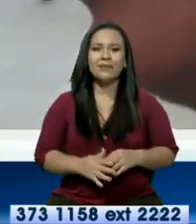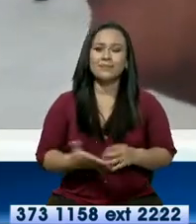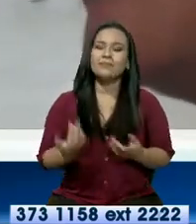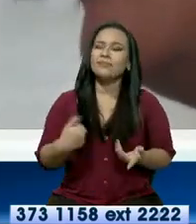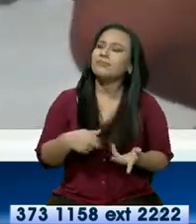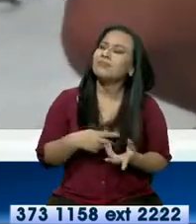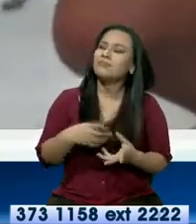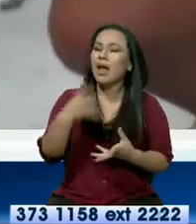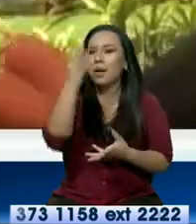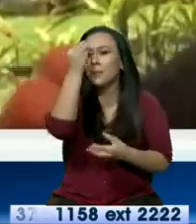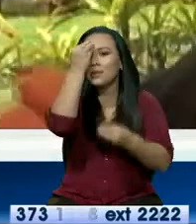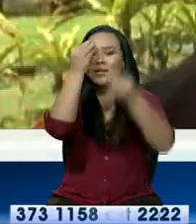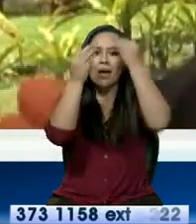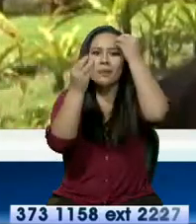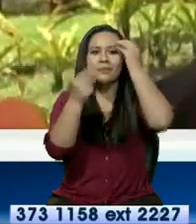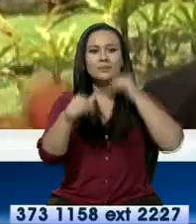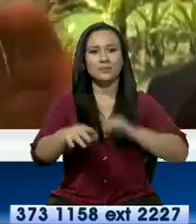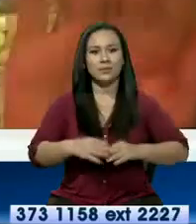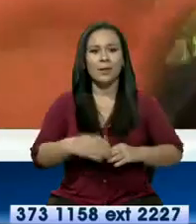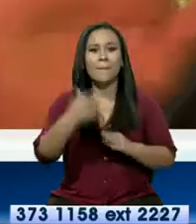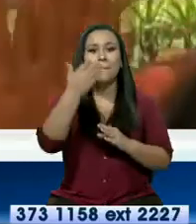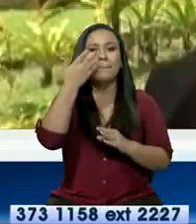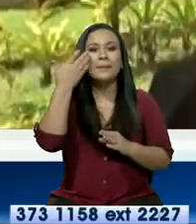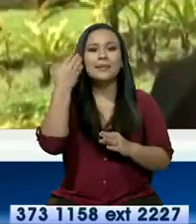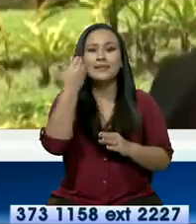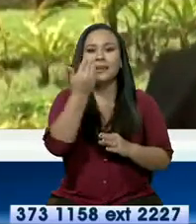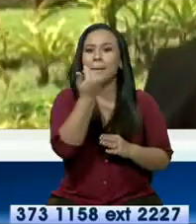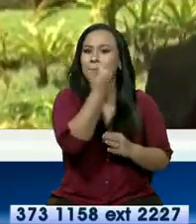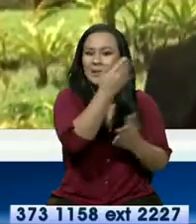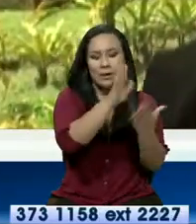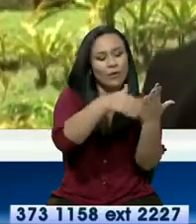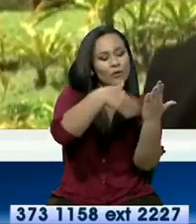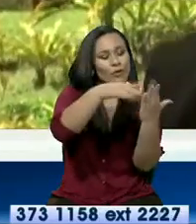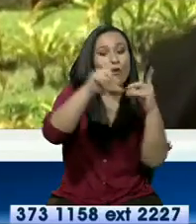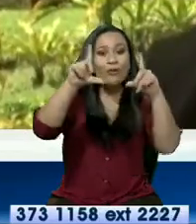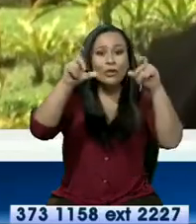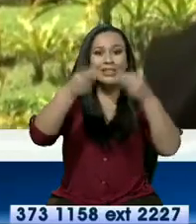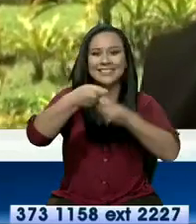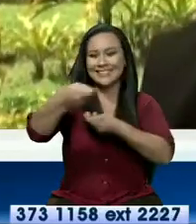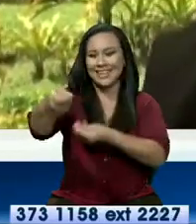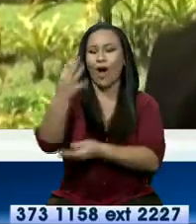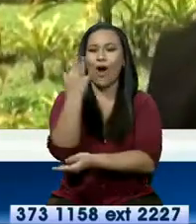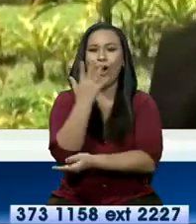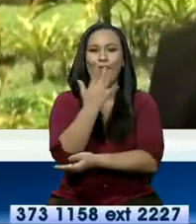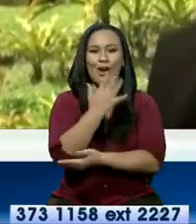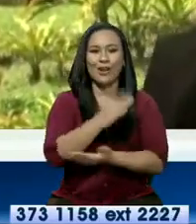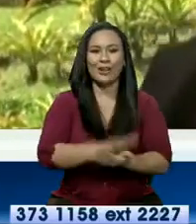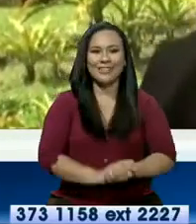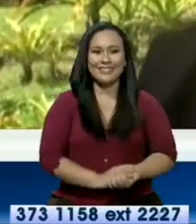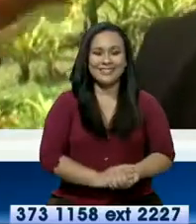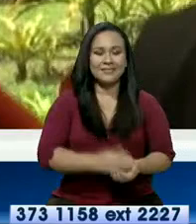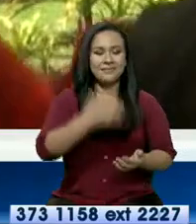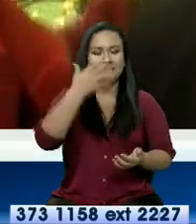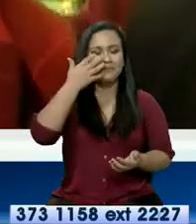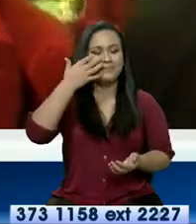teníamos de todo color. Les pintaba a los colorados, se les entregaba las fotos a colores. ¿Y qué nomás le pintaban a los colorados?